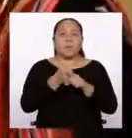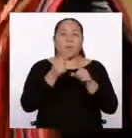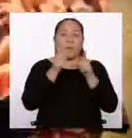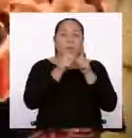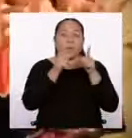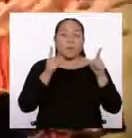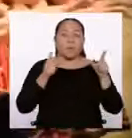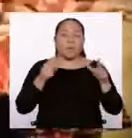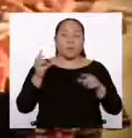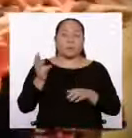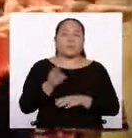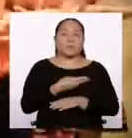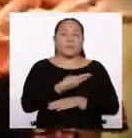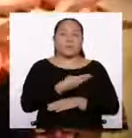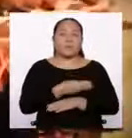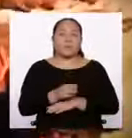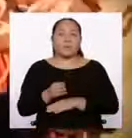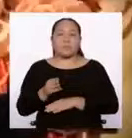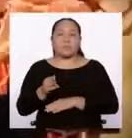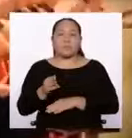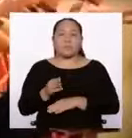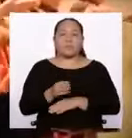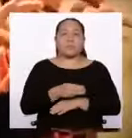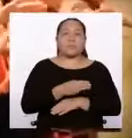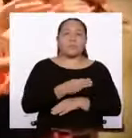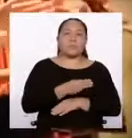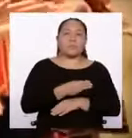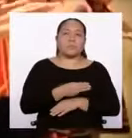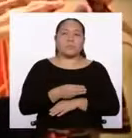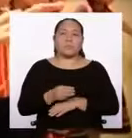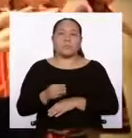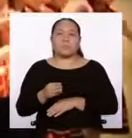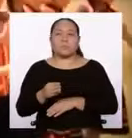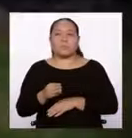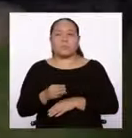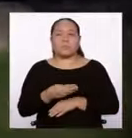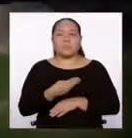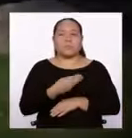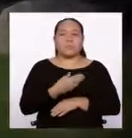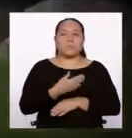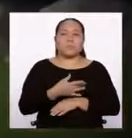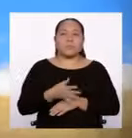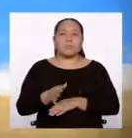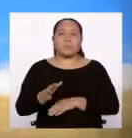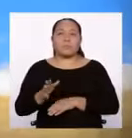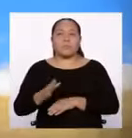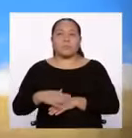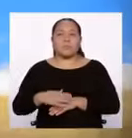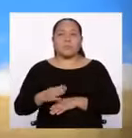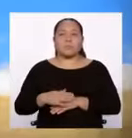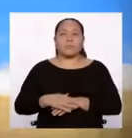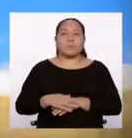Gracias por ver el video.